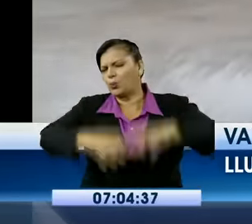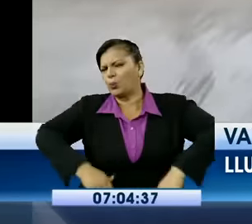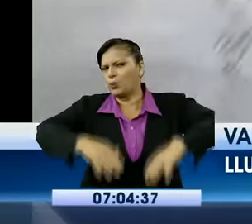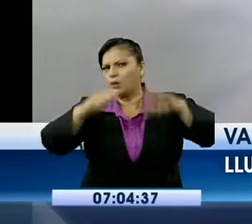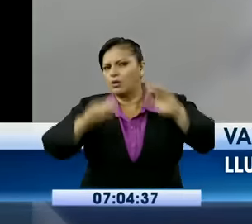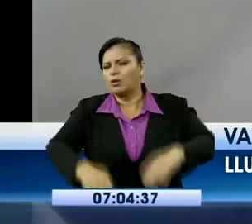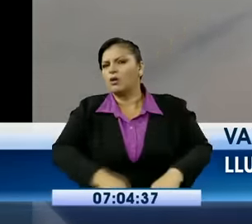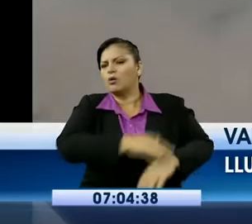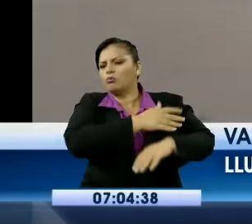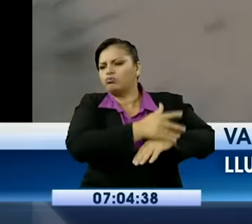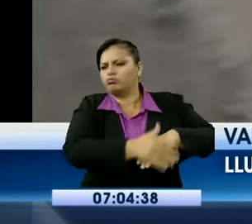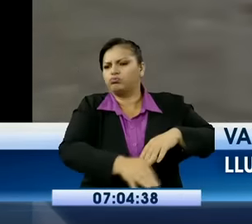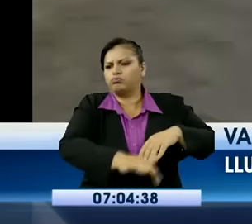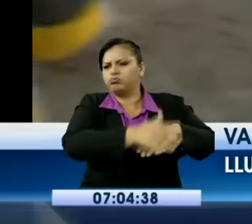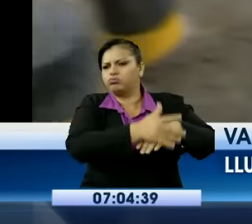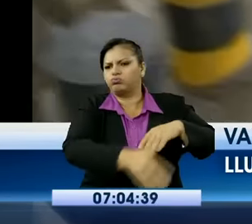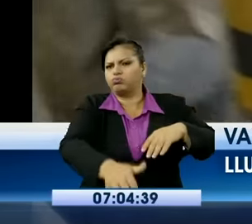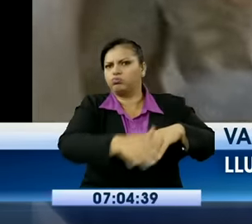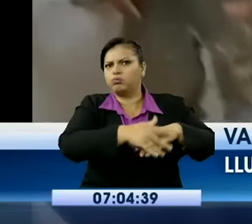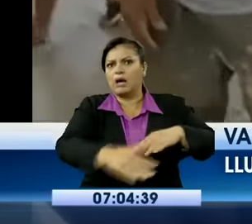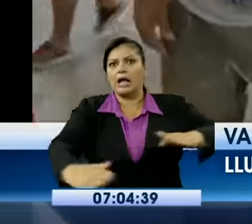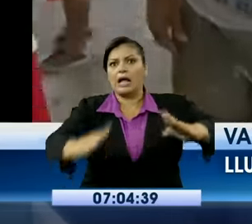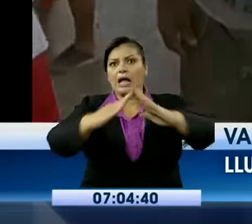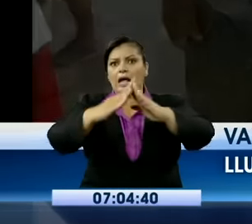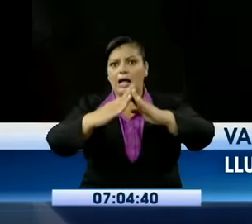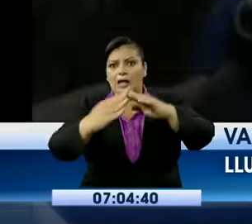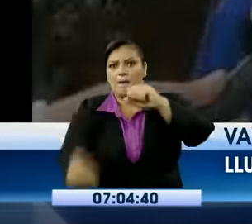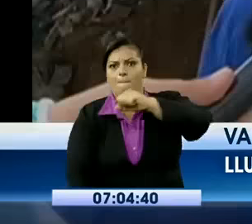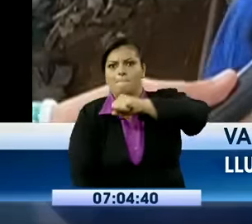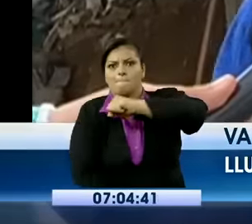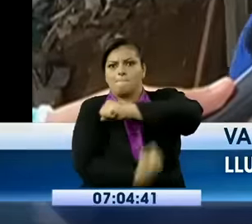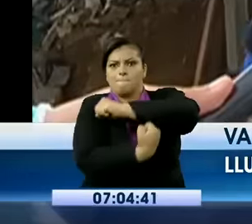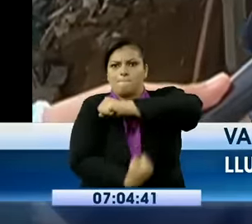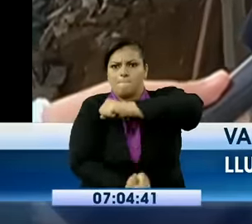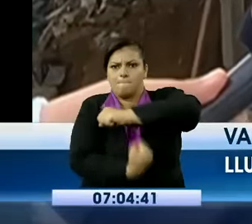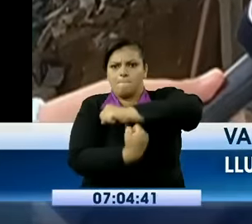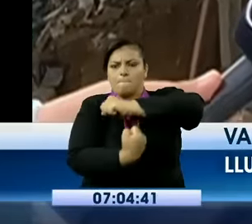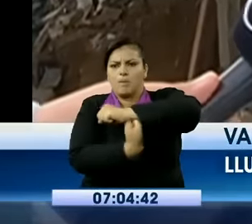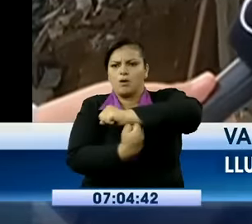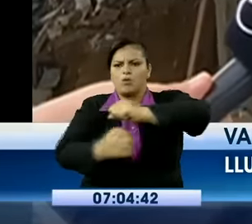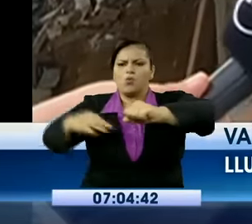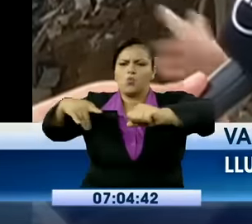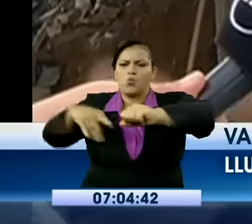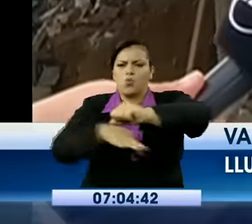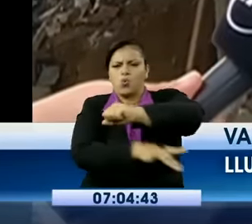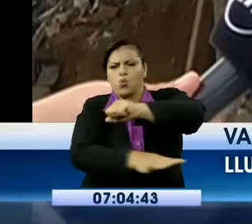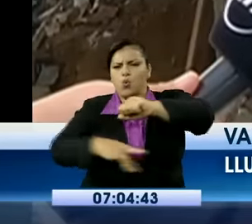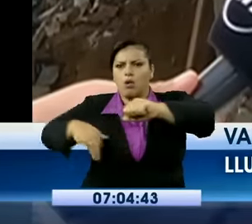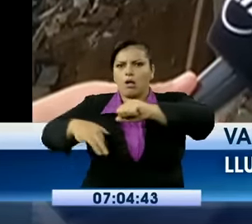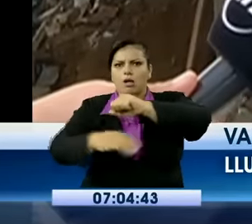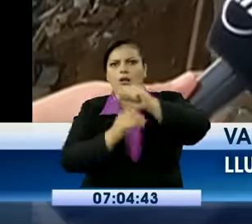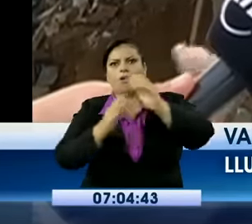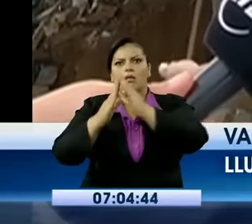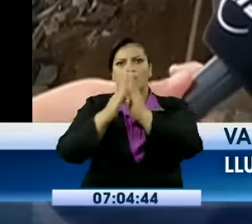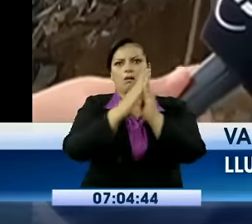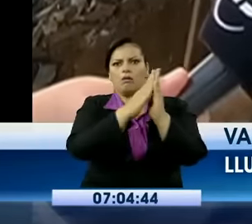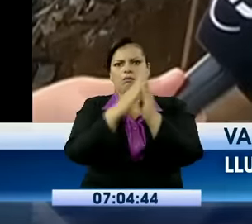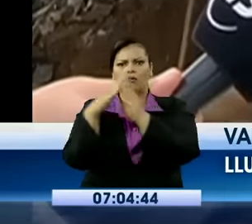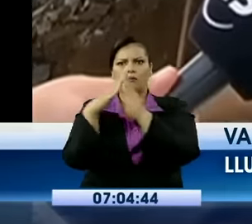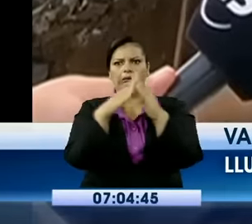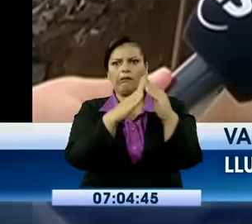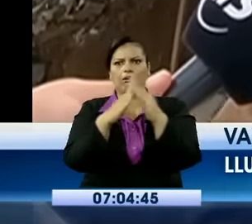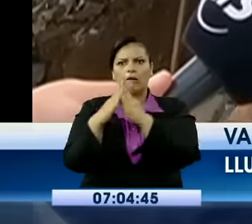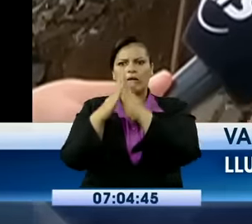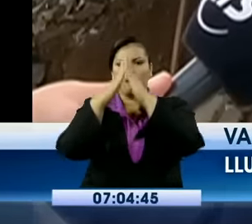socavando el terreno. Empezó esto, era como un río y yo no me imaginaba que iba a caer mi casa. Entró agua por aquí, que había un